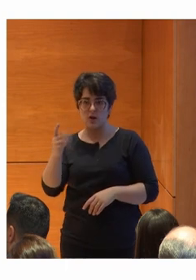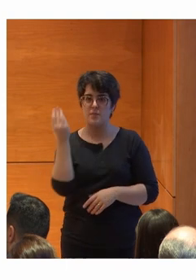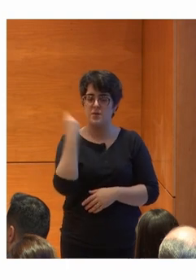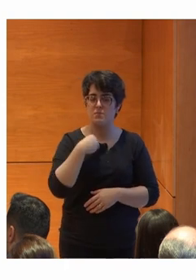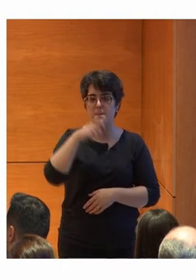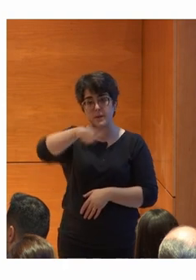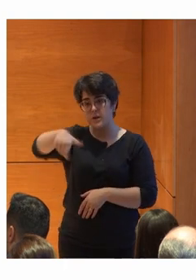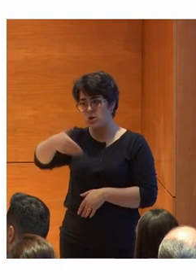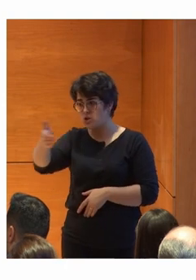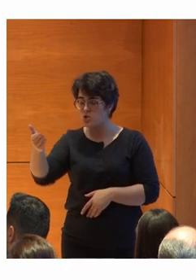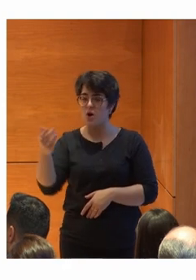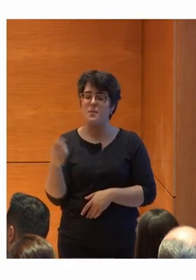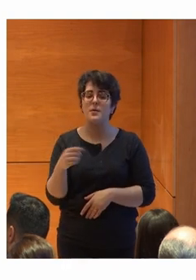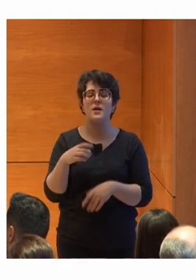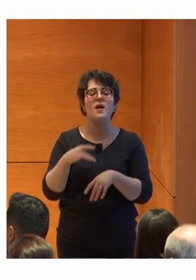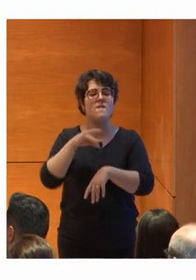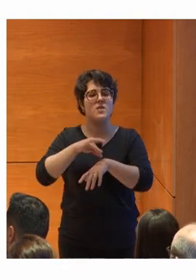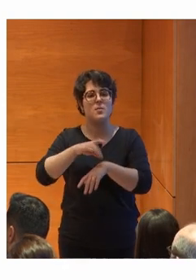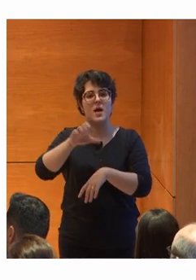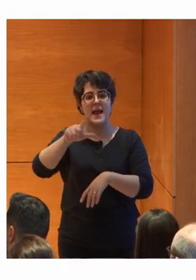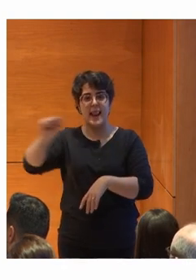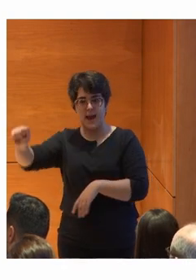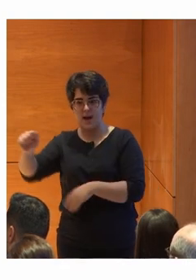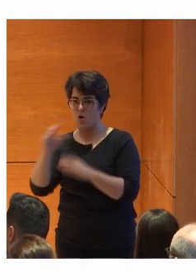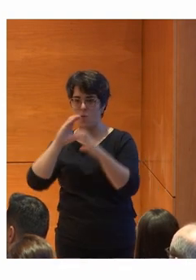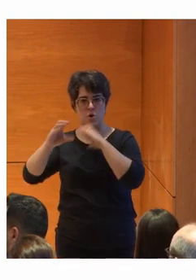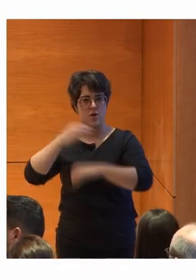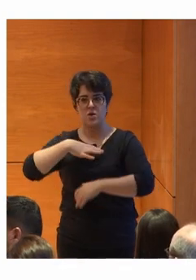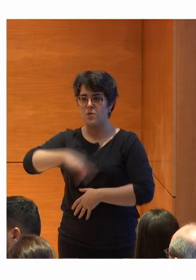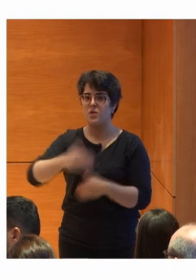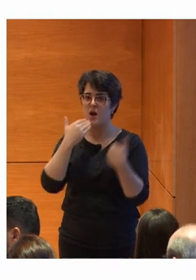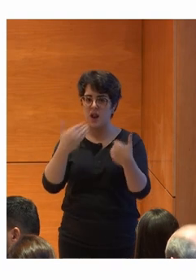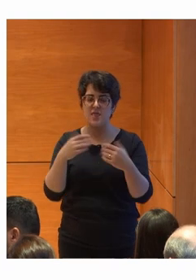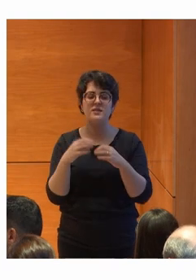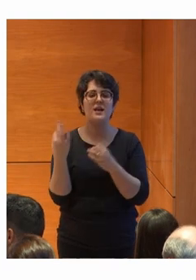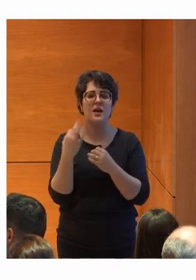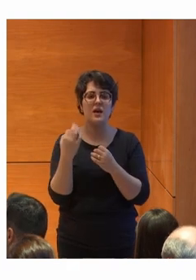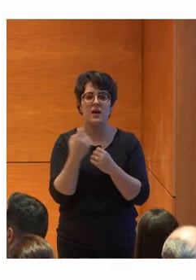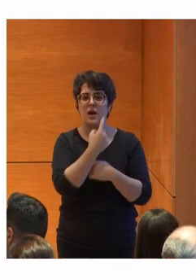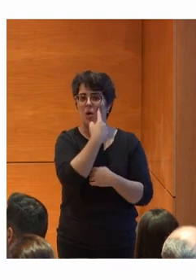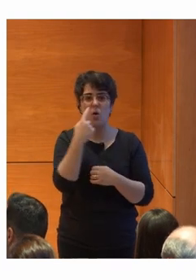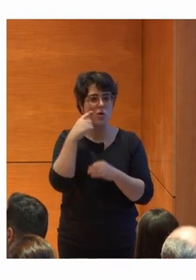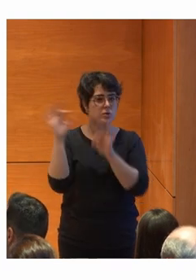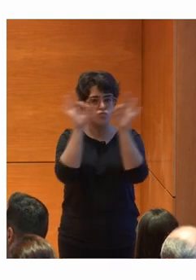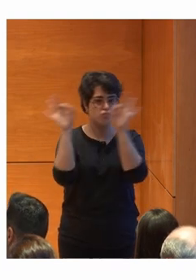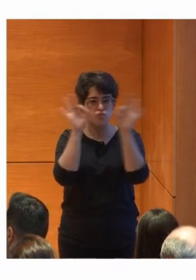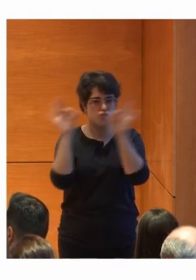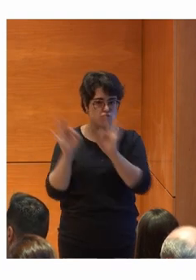enfermos de ELA poder comunicarse simplemente a través del movimiento de su iris, de su mirada.